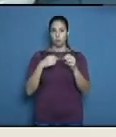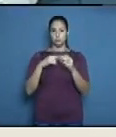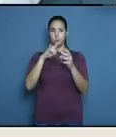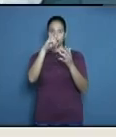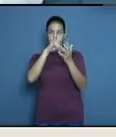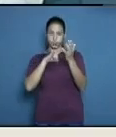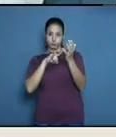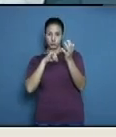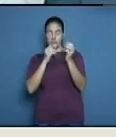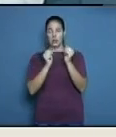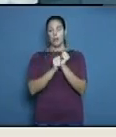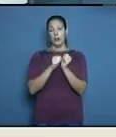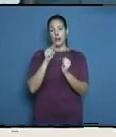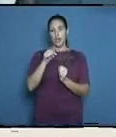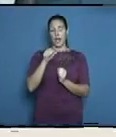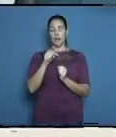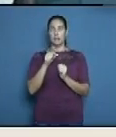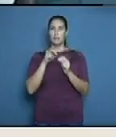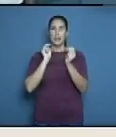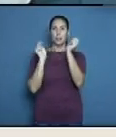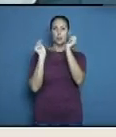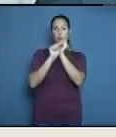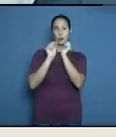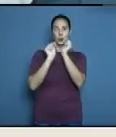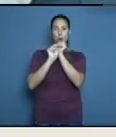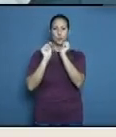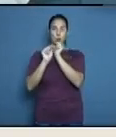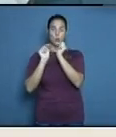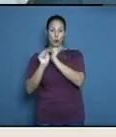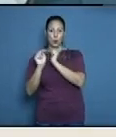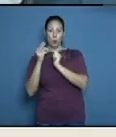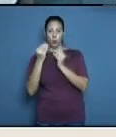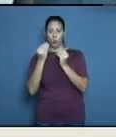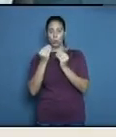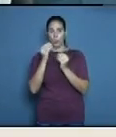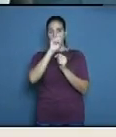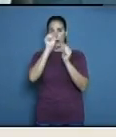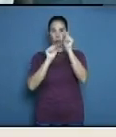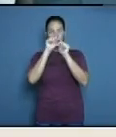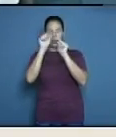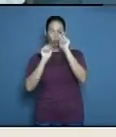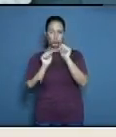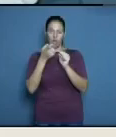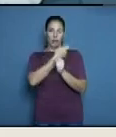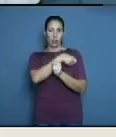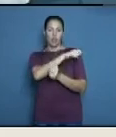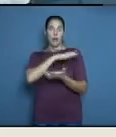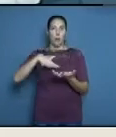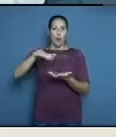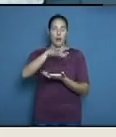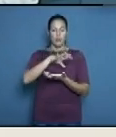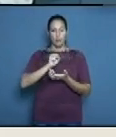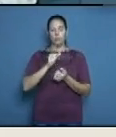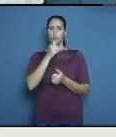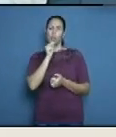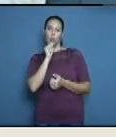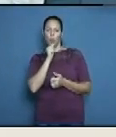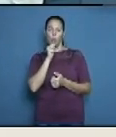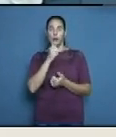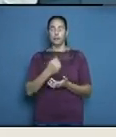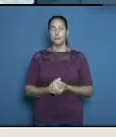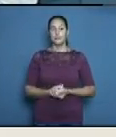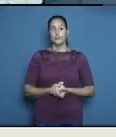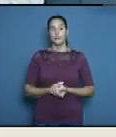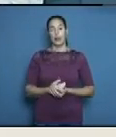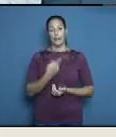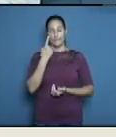nuestro canal y las personas comienzan a escribirme al messenger al privado porque tienen algunas dudas y aprovechan por